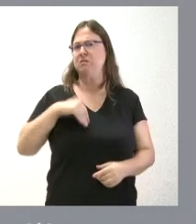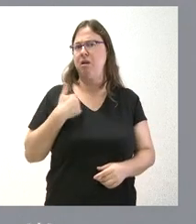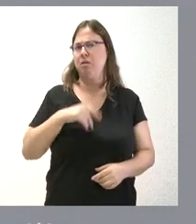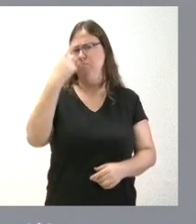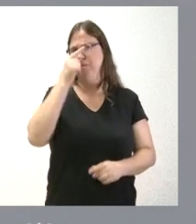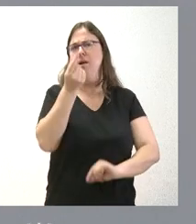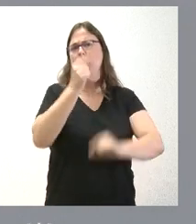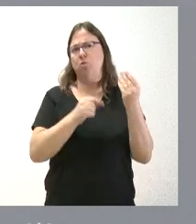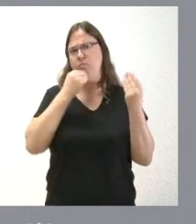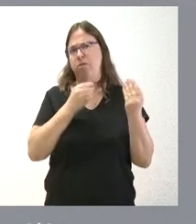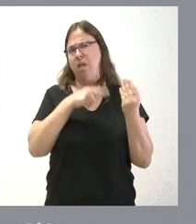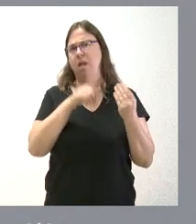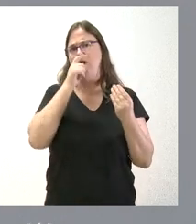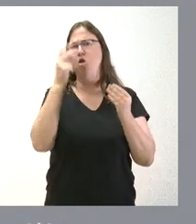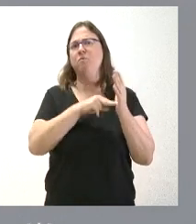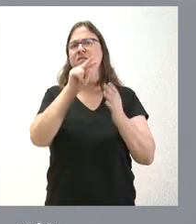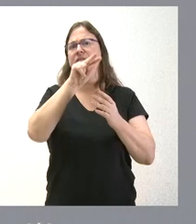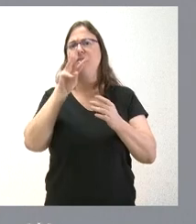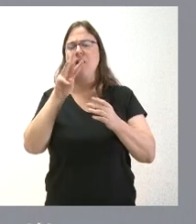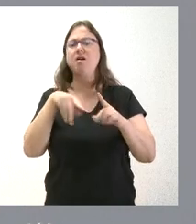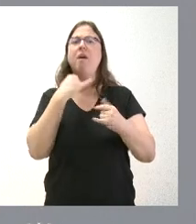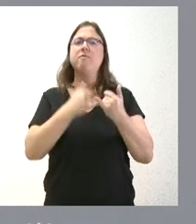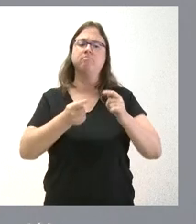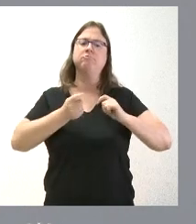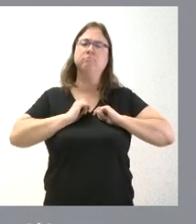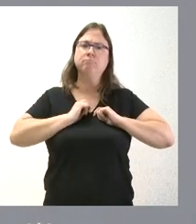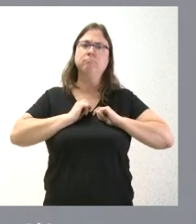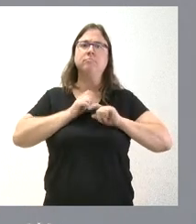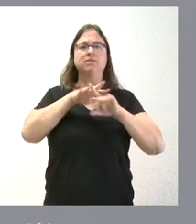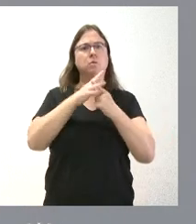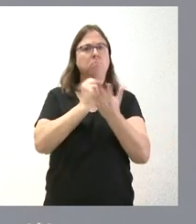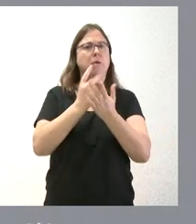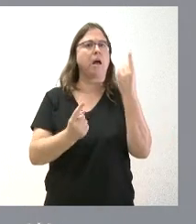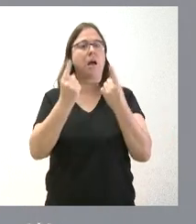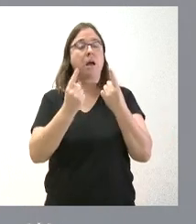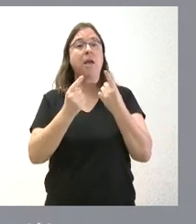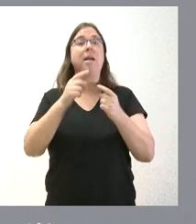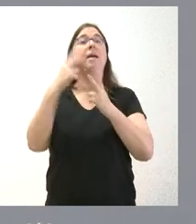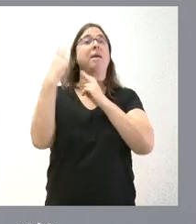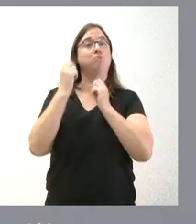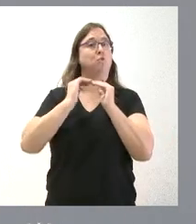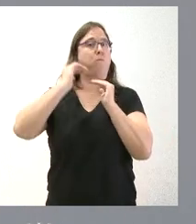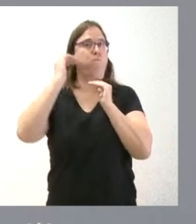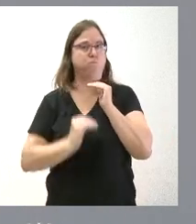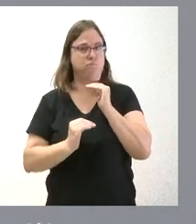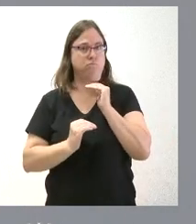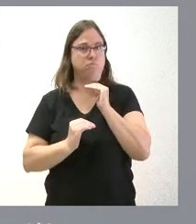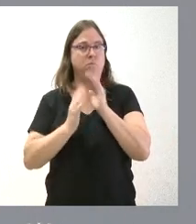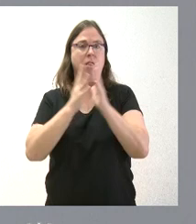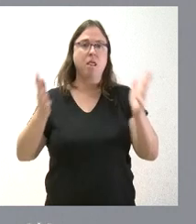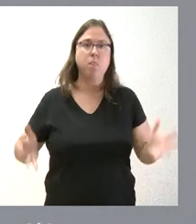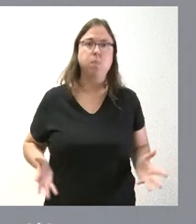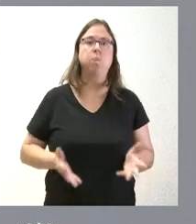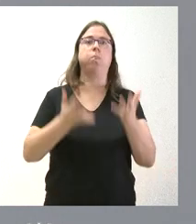un buen presupuesto para este año 2023 que nos ha permitido abordar algunas cosas. Nos permitió bajar impuestos, nos permitió impulsar